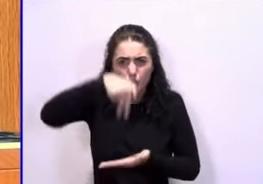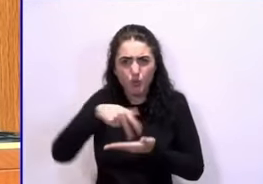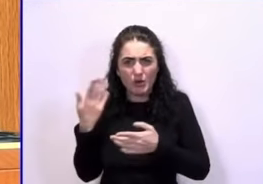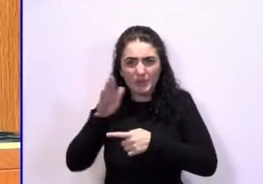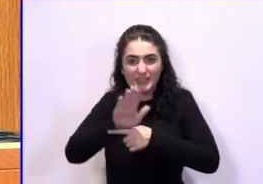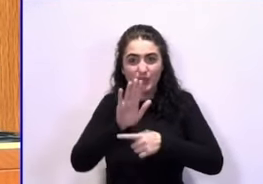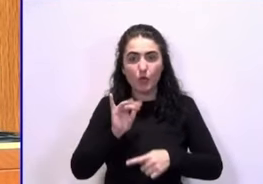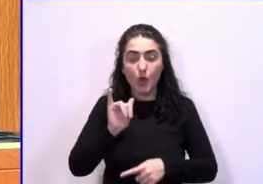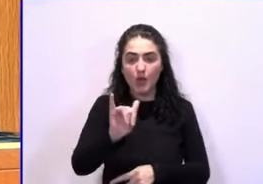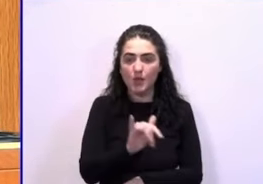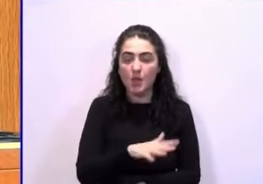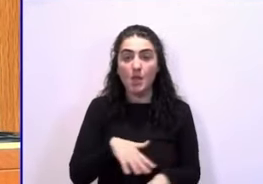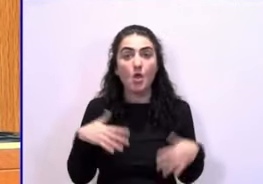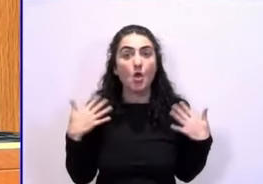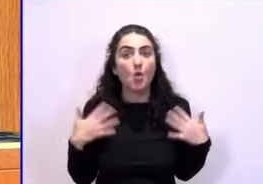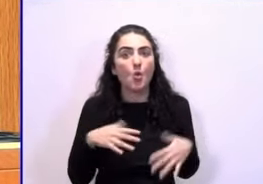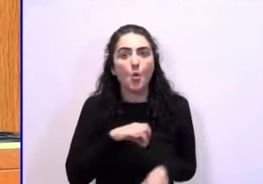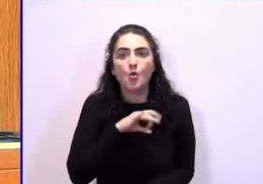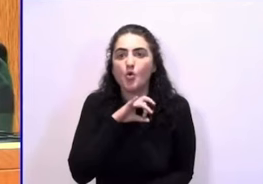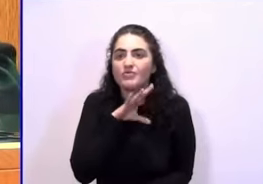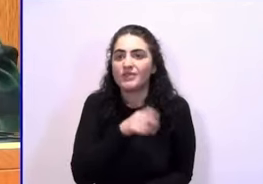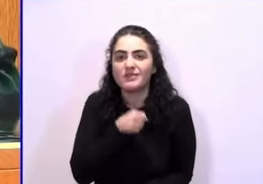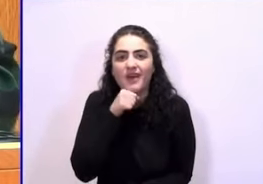que no haya vivido para verlo.